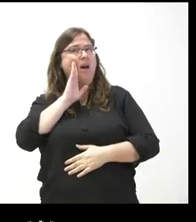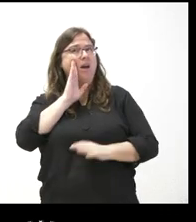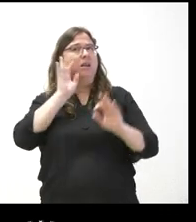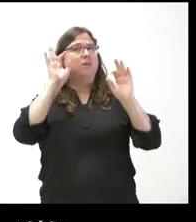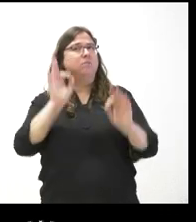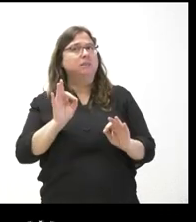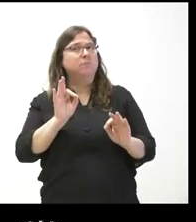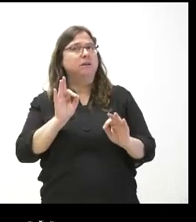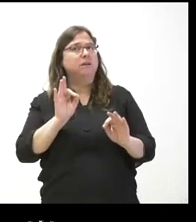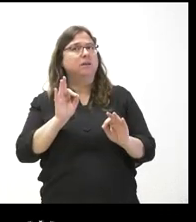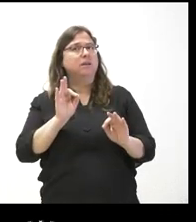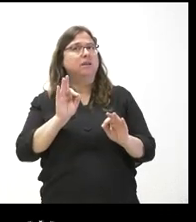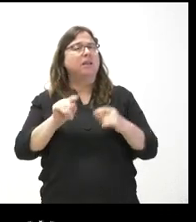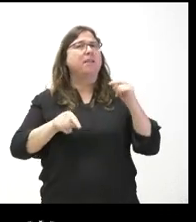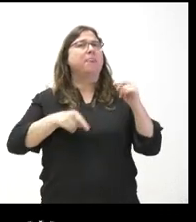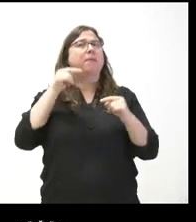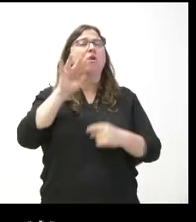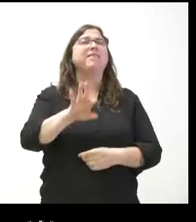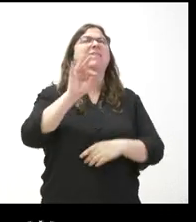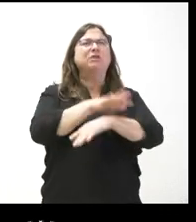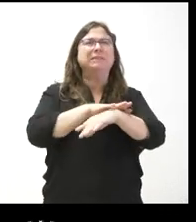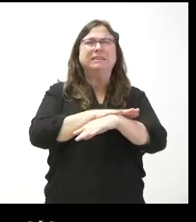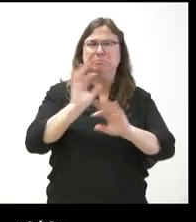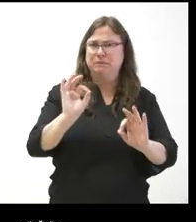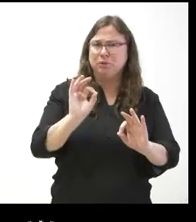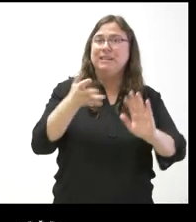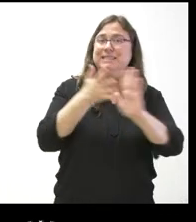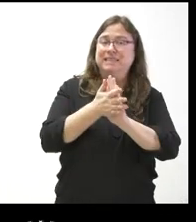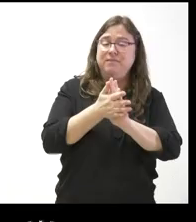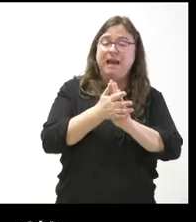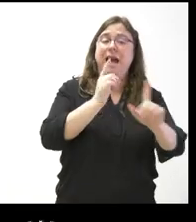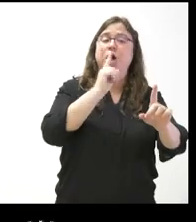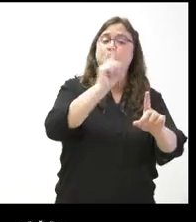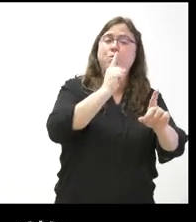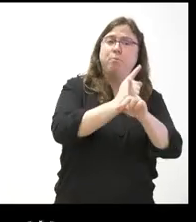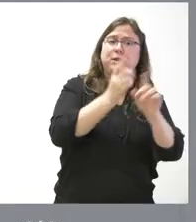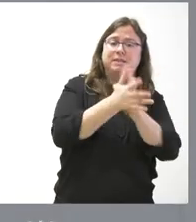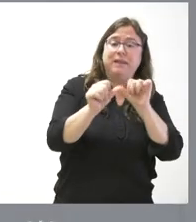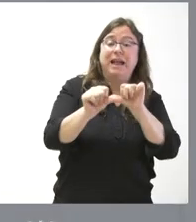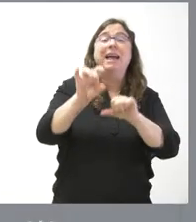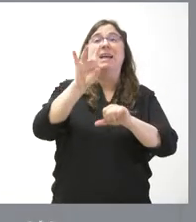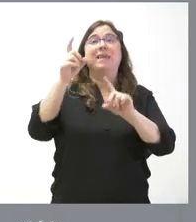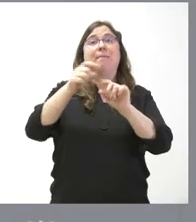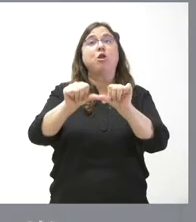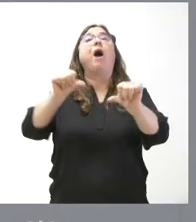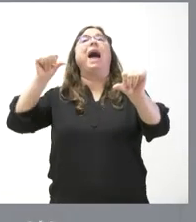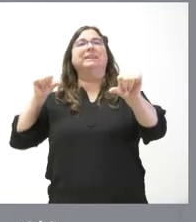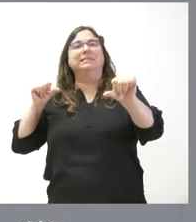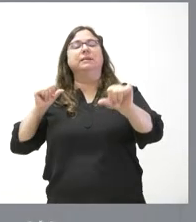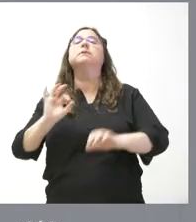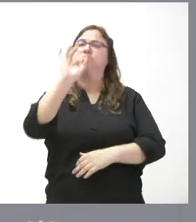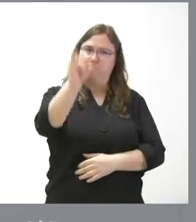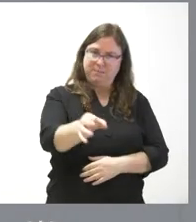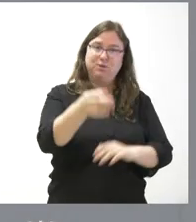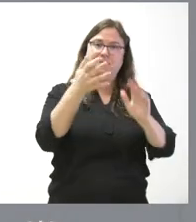llevado a la decisión del ministerio. O sea, ¿se vuelve a lo que había antes del 15 de mayo? Efectivamente, que es más favorable que